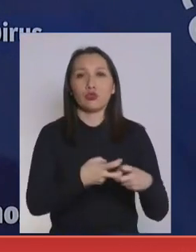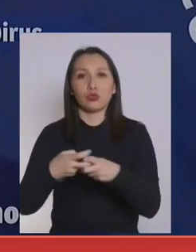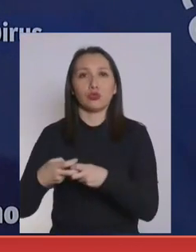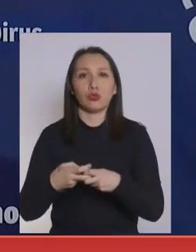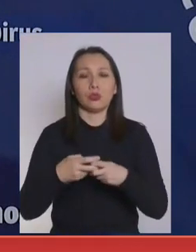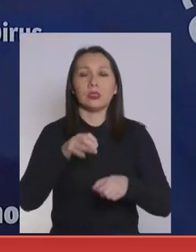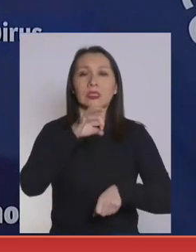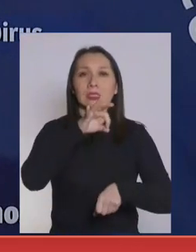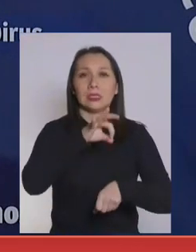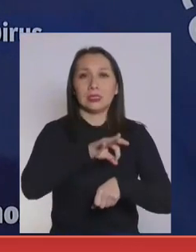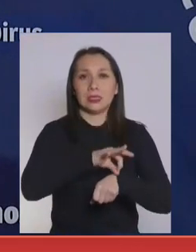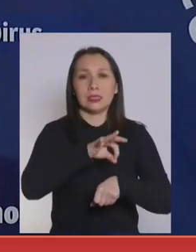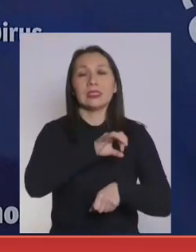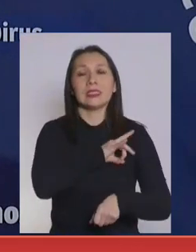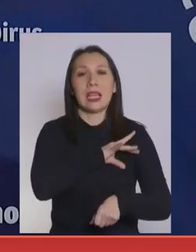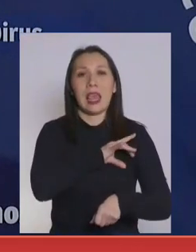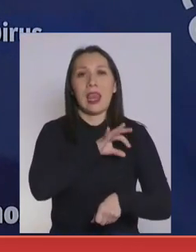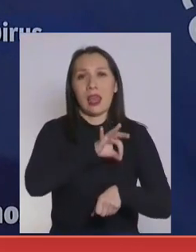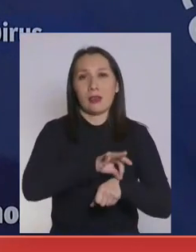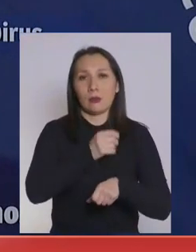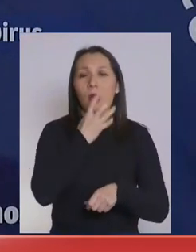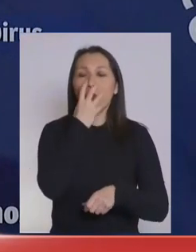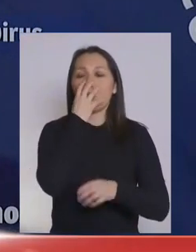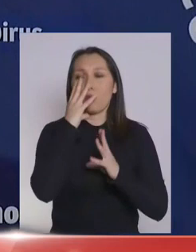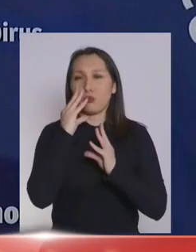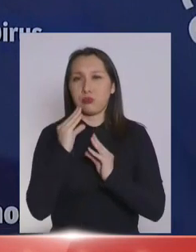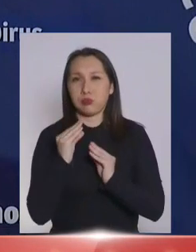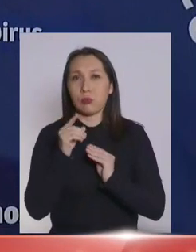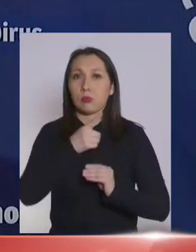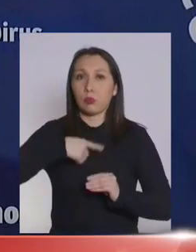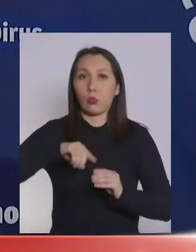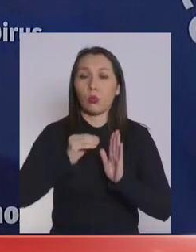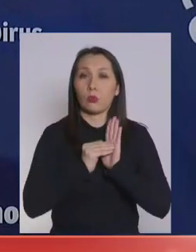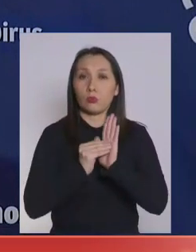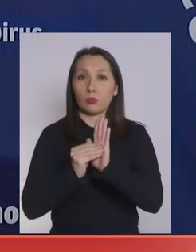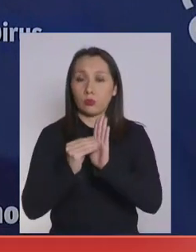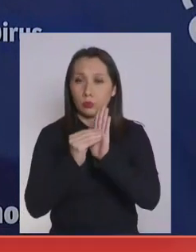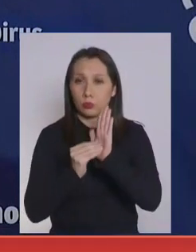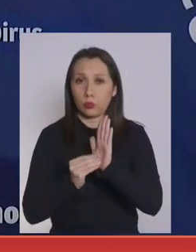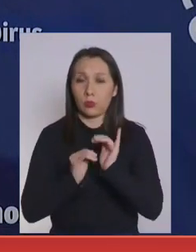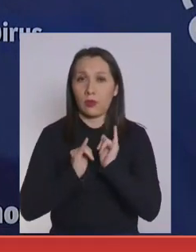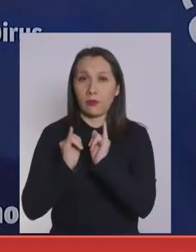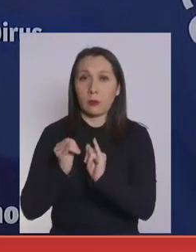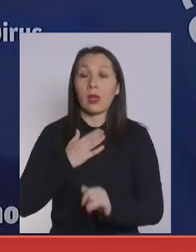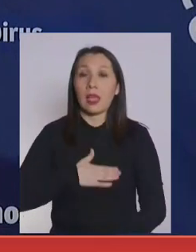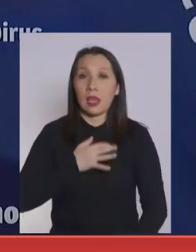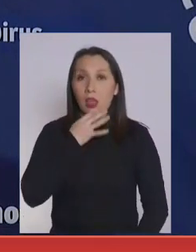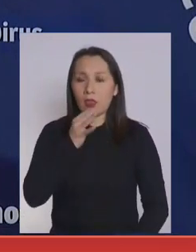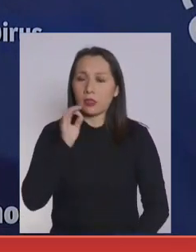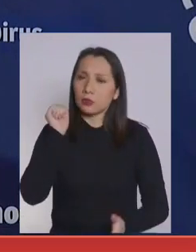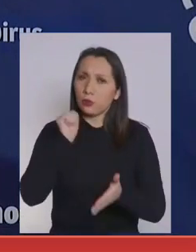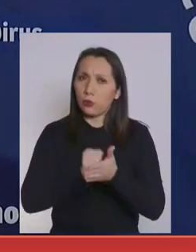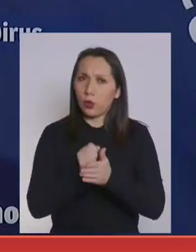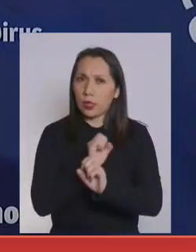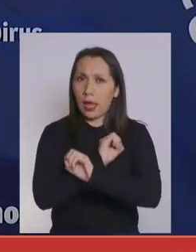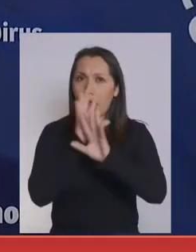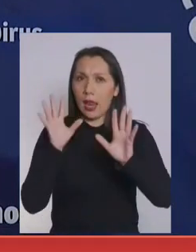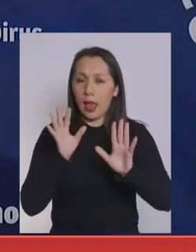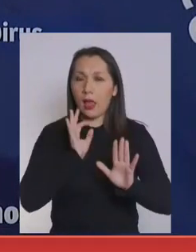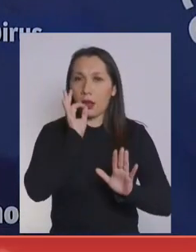Chilena de Anestesiología. Nuestros datos, y quiero decirlo fuerte y claro,